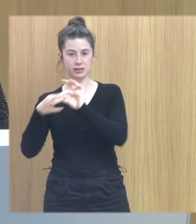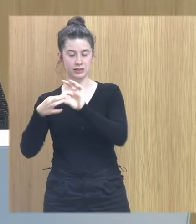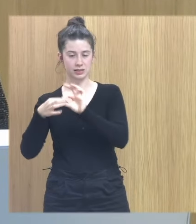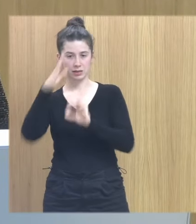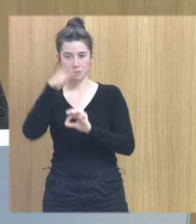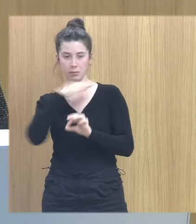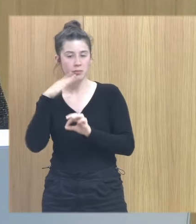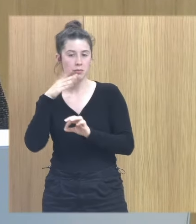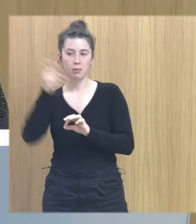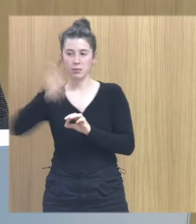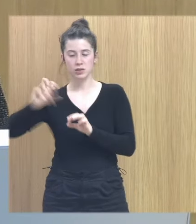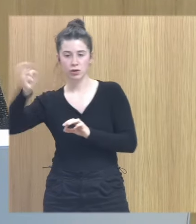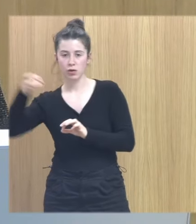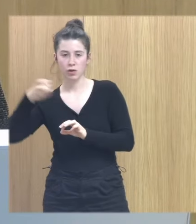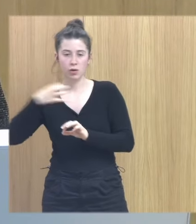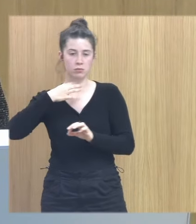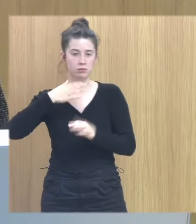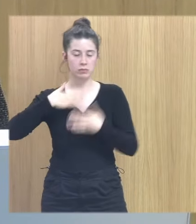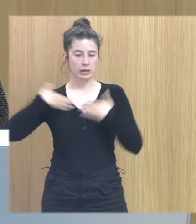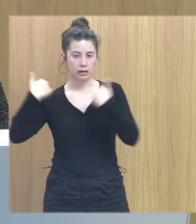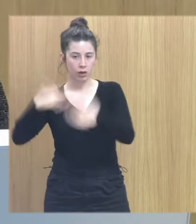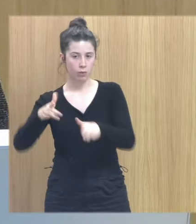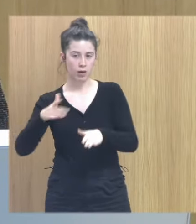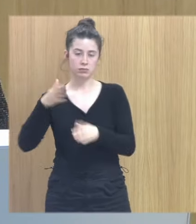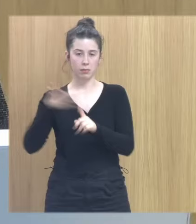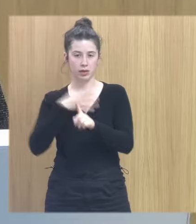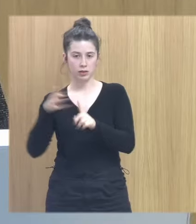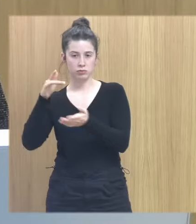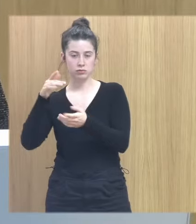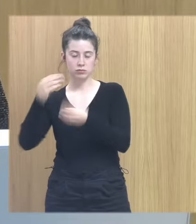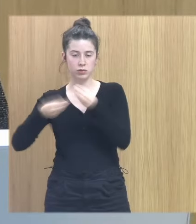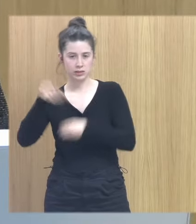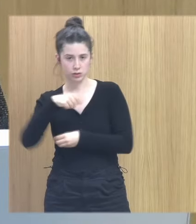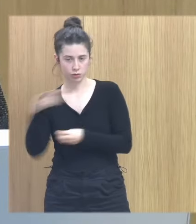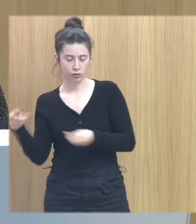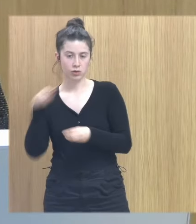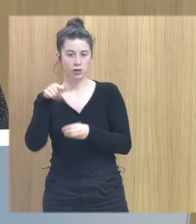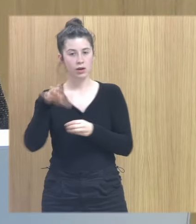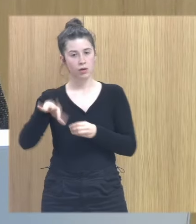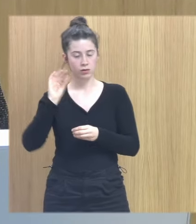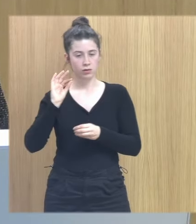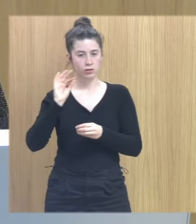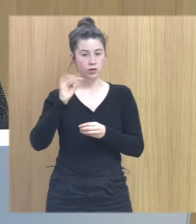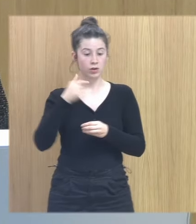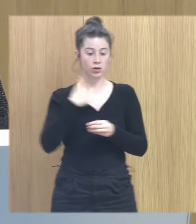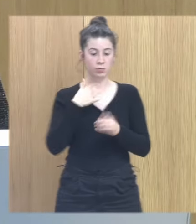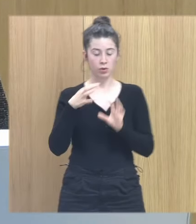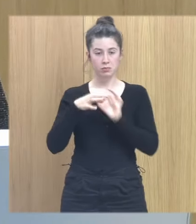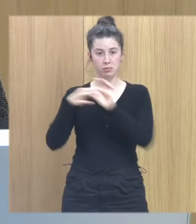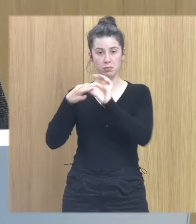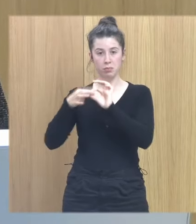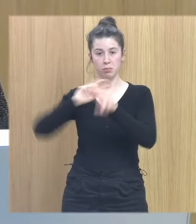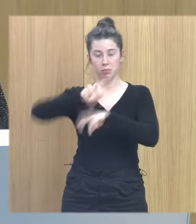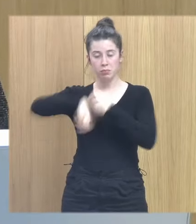quien sea esa persona abusadora o esa persona maltratante. Eso es una opción. El reconstruir el vínculo es una opción y es una opción